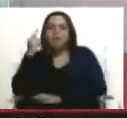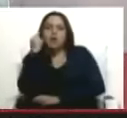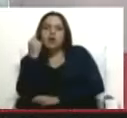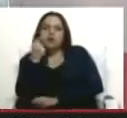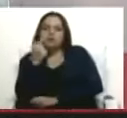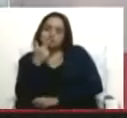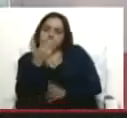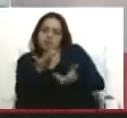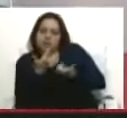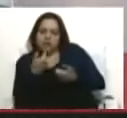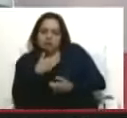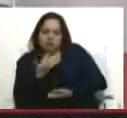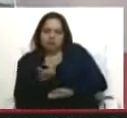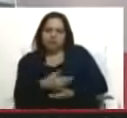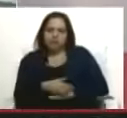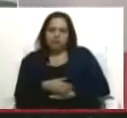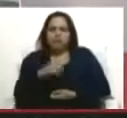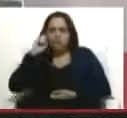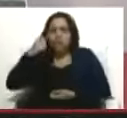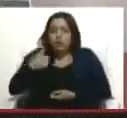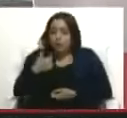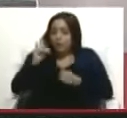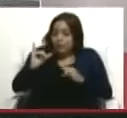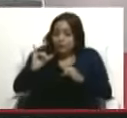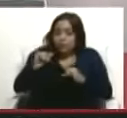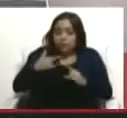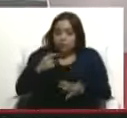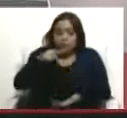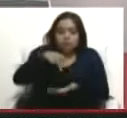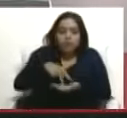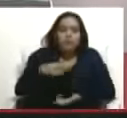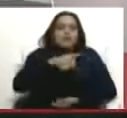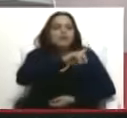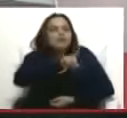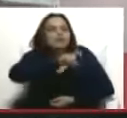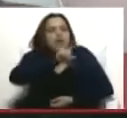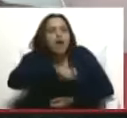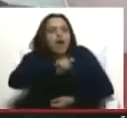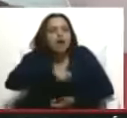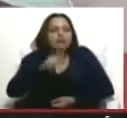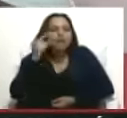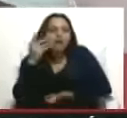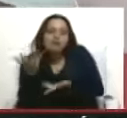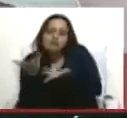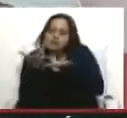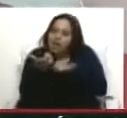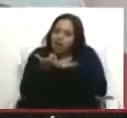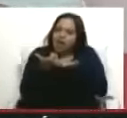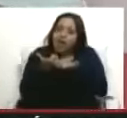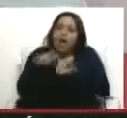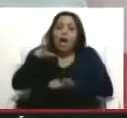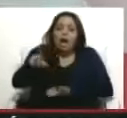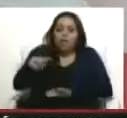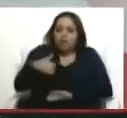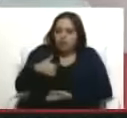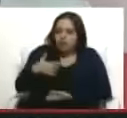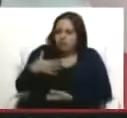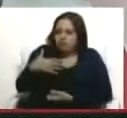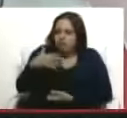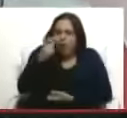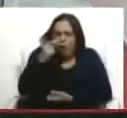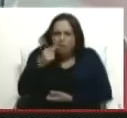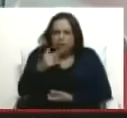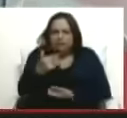ella me lo confesa, acuérdate que yo le interrobo a ella varias veces, ella me llega a decir a mí que a partir de ahí, de ese